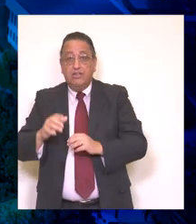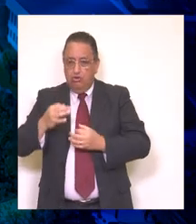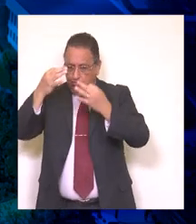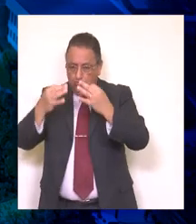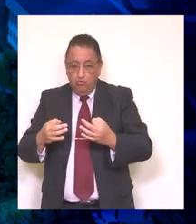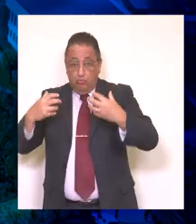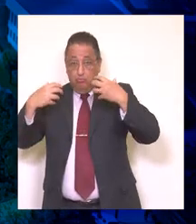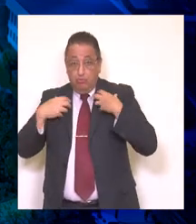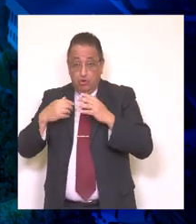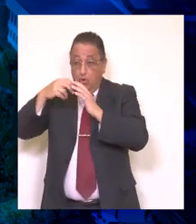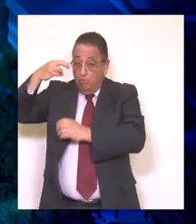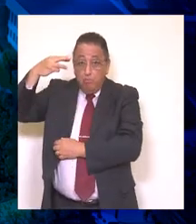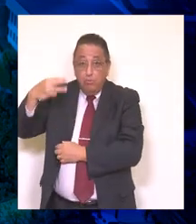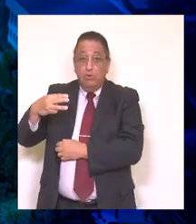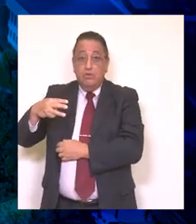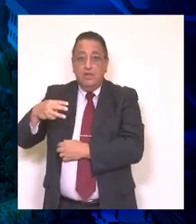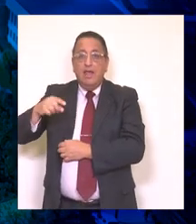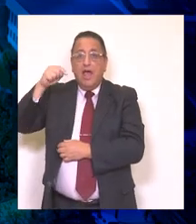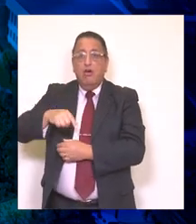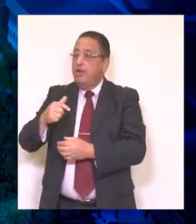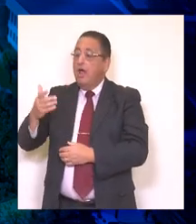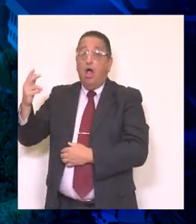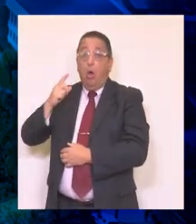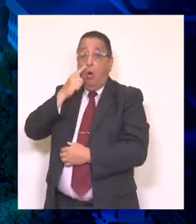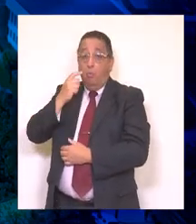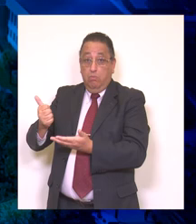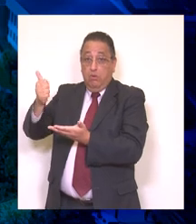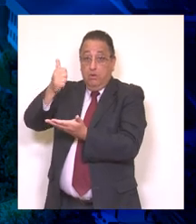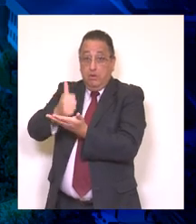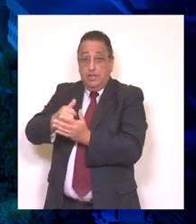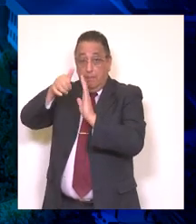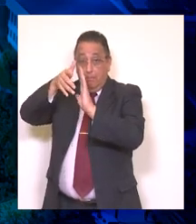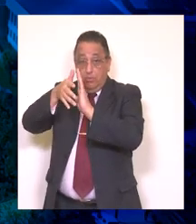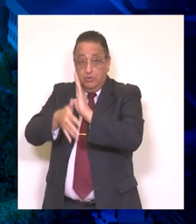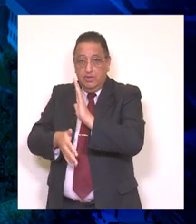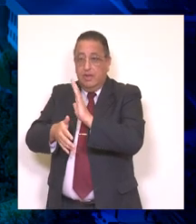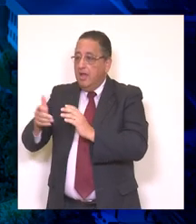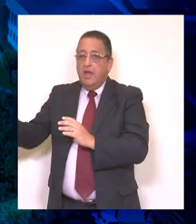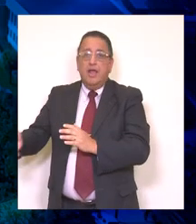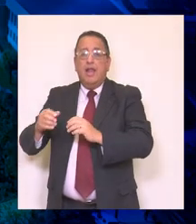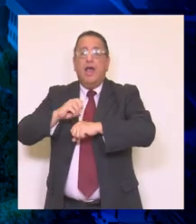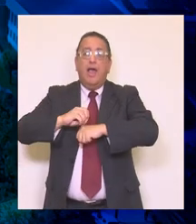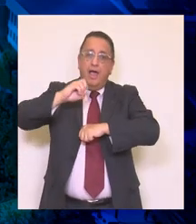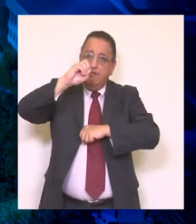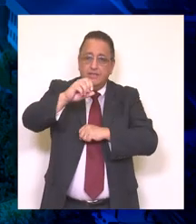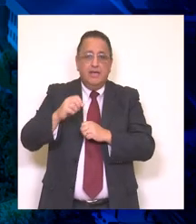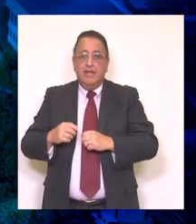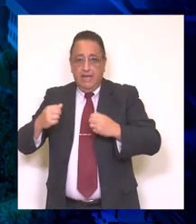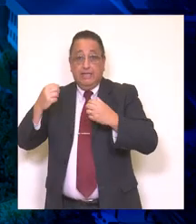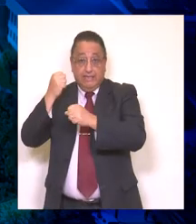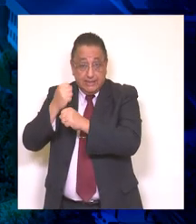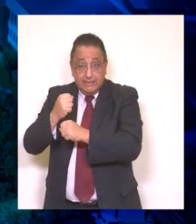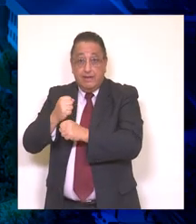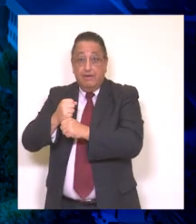Constitucional de Municipalidades, corresponde al señor Alcalde de la Municipalidad. Municipalidad de Molchén, dar la cuenta pública de su